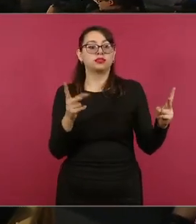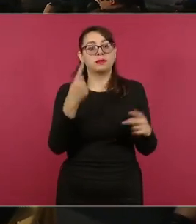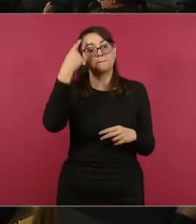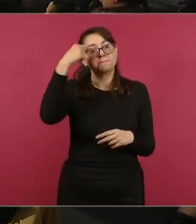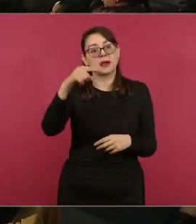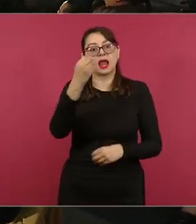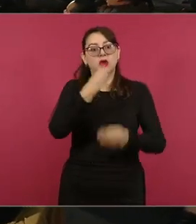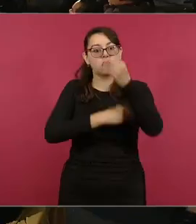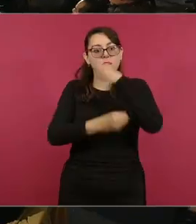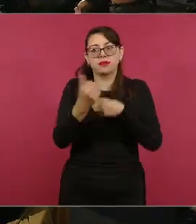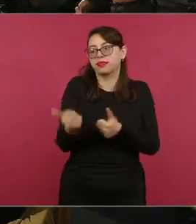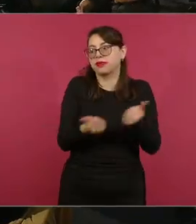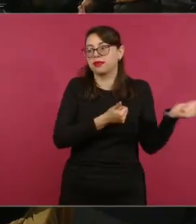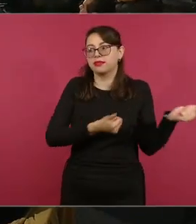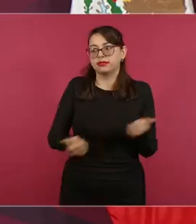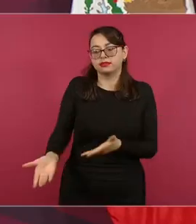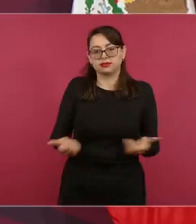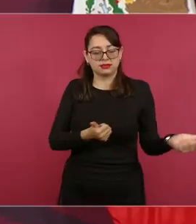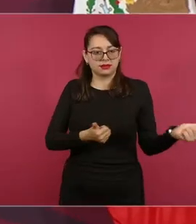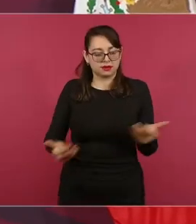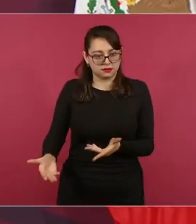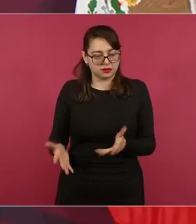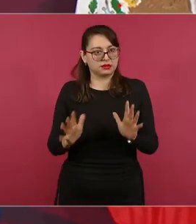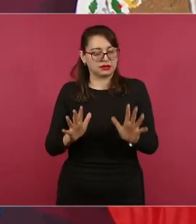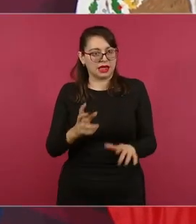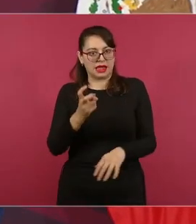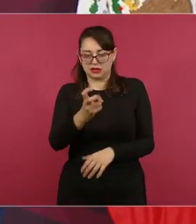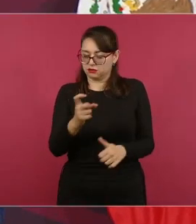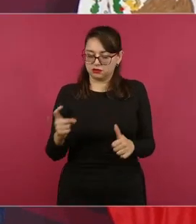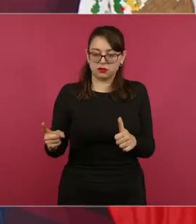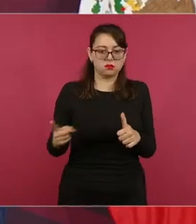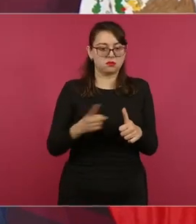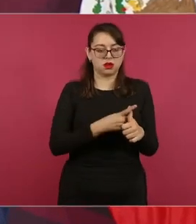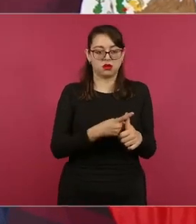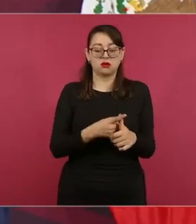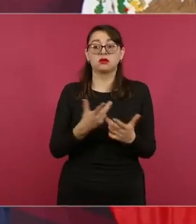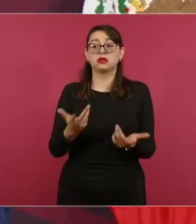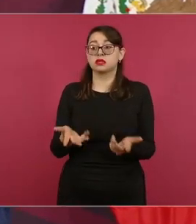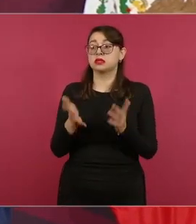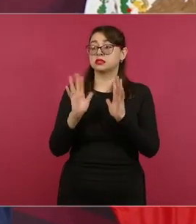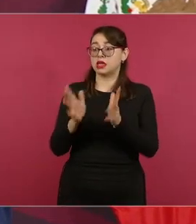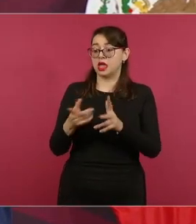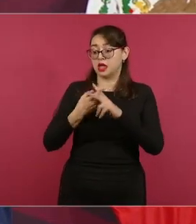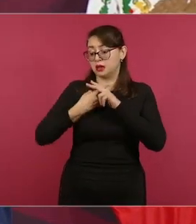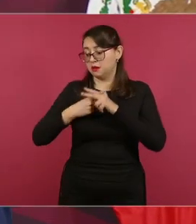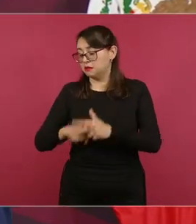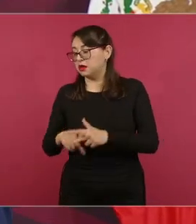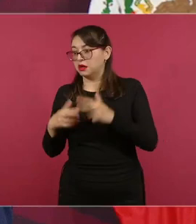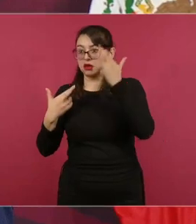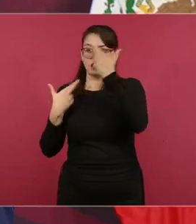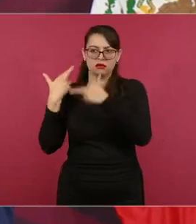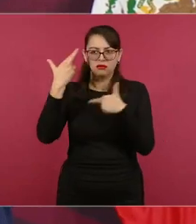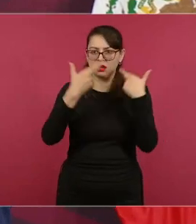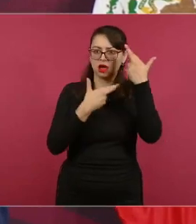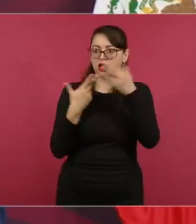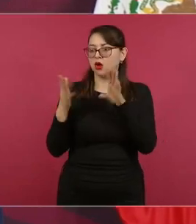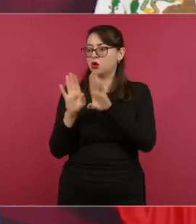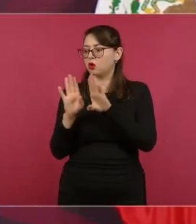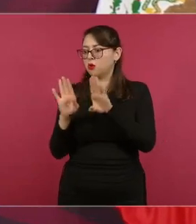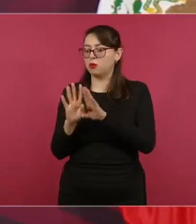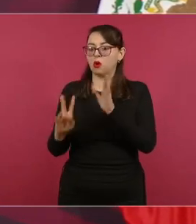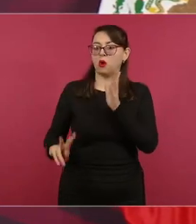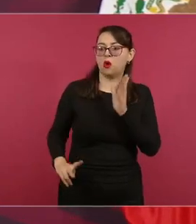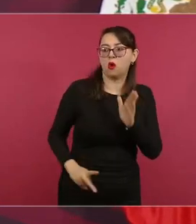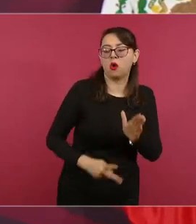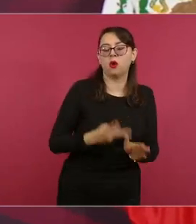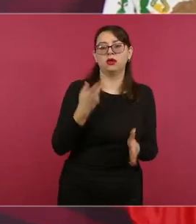que permita reactivar la economía. Se está evaluando todas las necesidades que se tienen